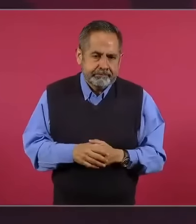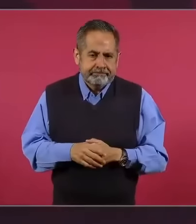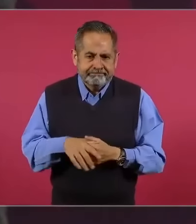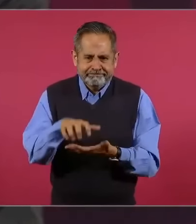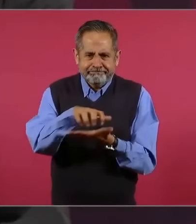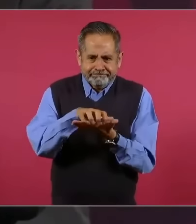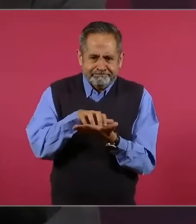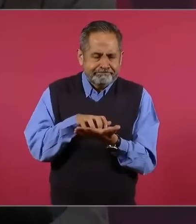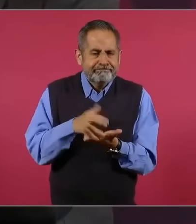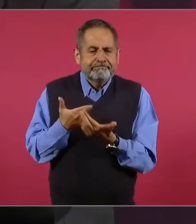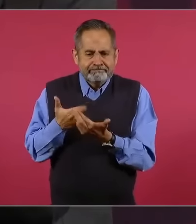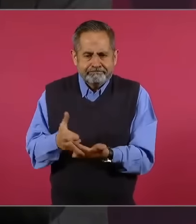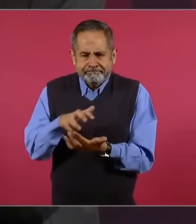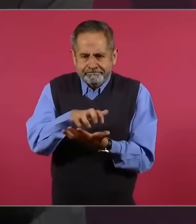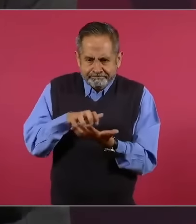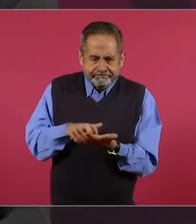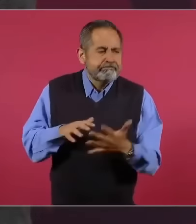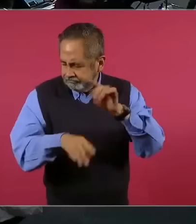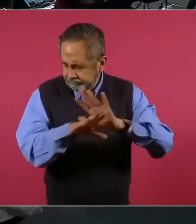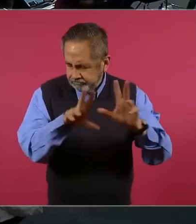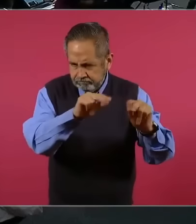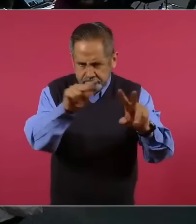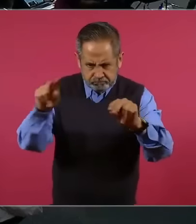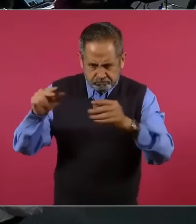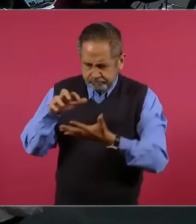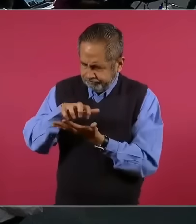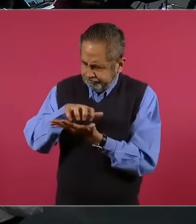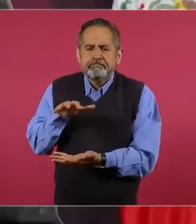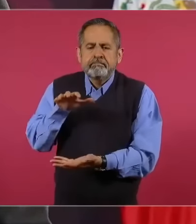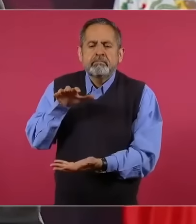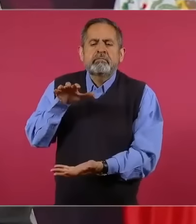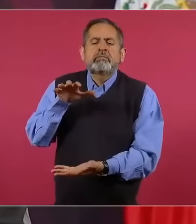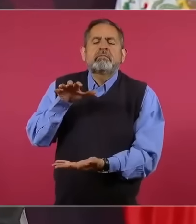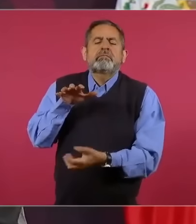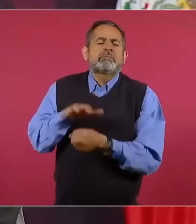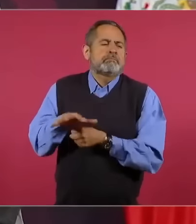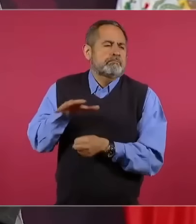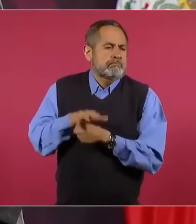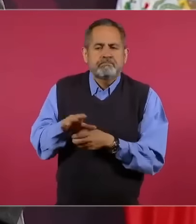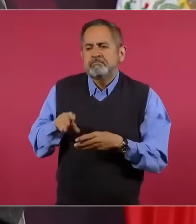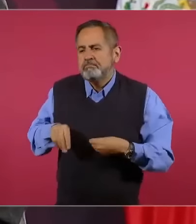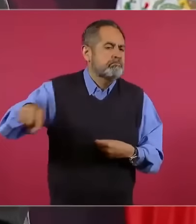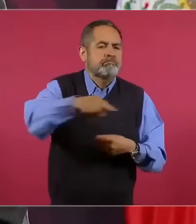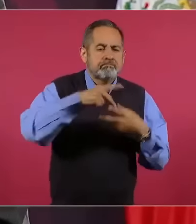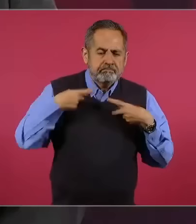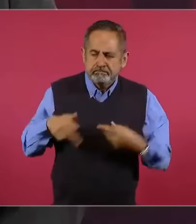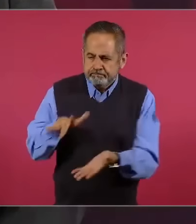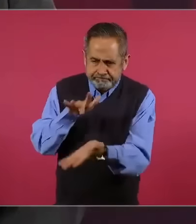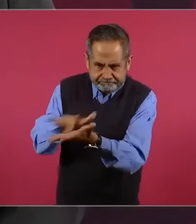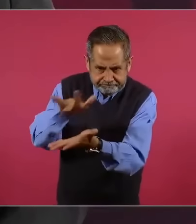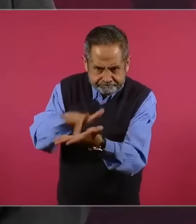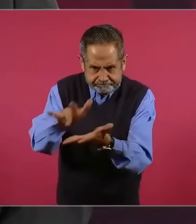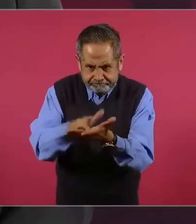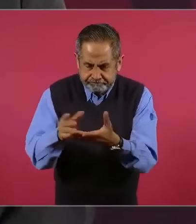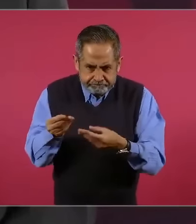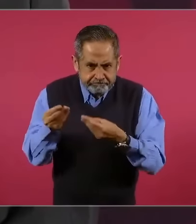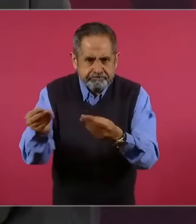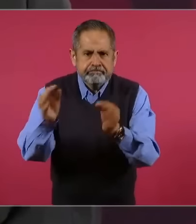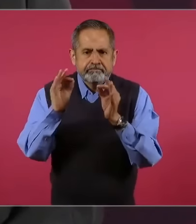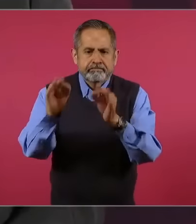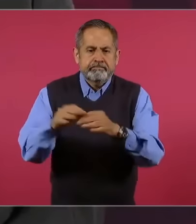ahorros, no permitiendo la corrupción, se ha logrado apoyar al pueblo. No es